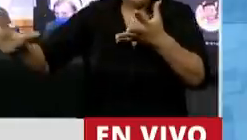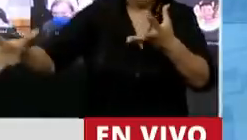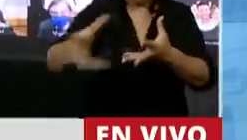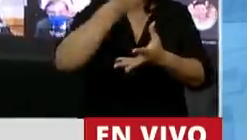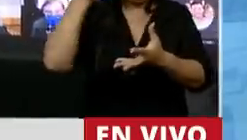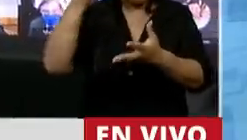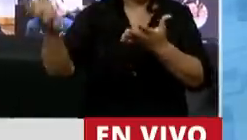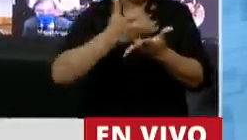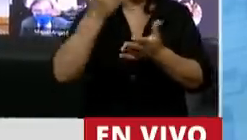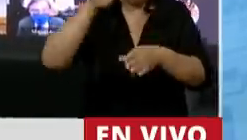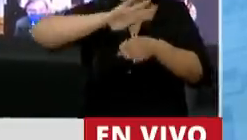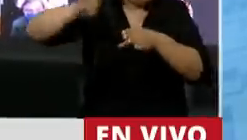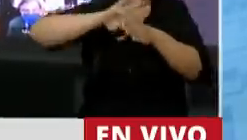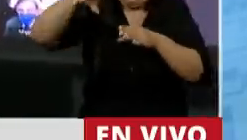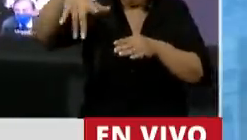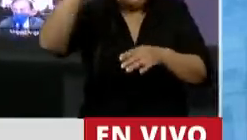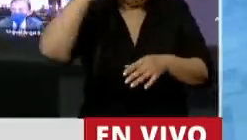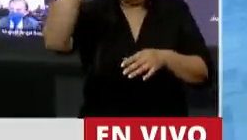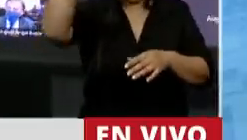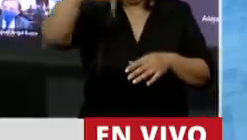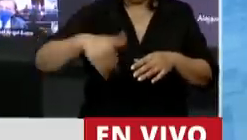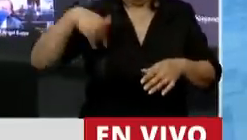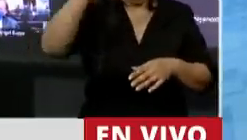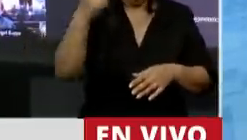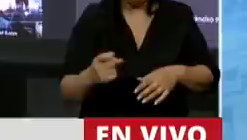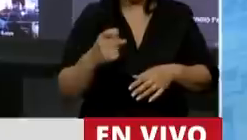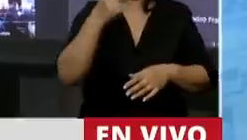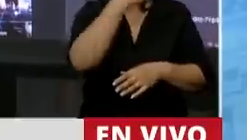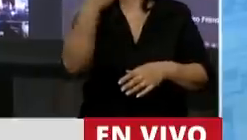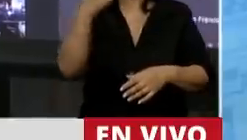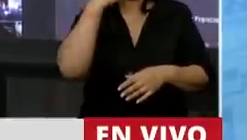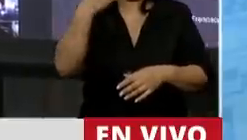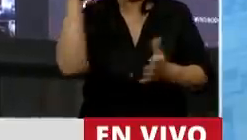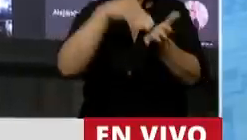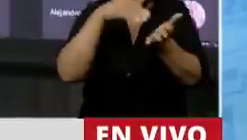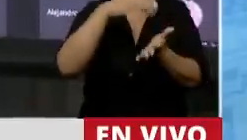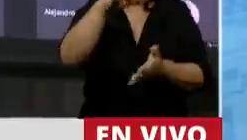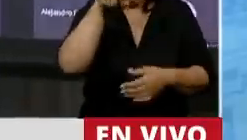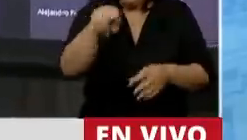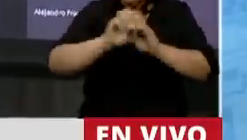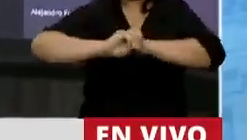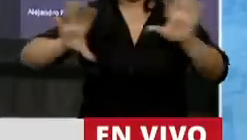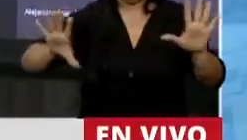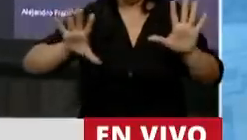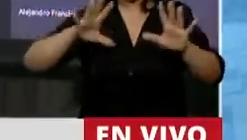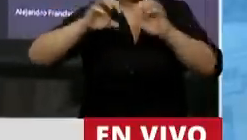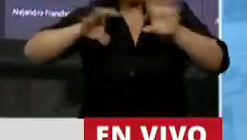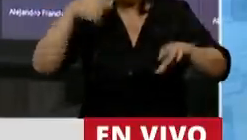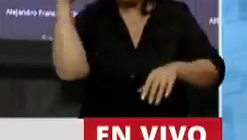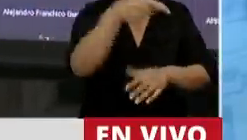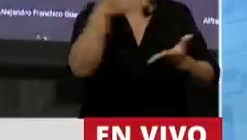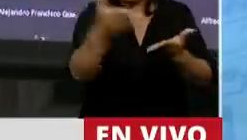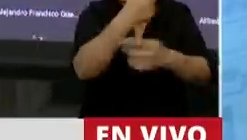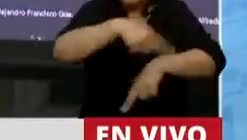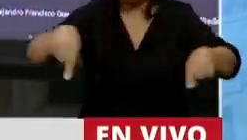endeudamiento más alto de la historia argentina de 100 mil millones de dólares. Salvajismo contra la producción fue desregular